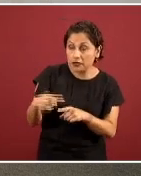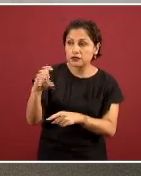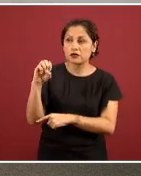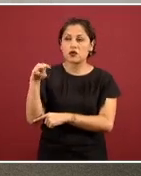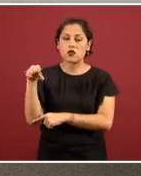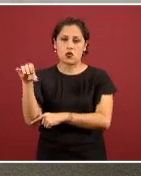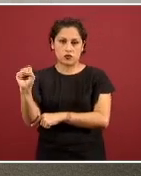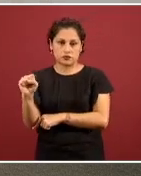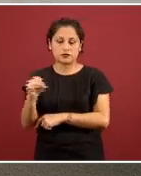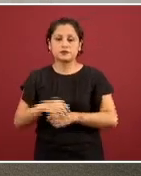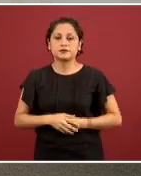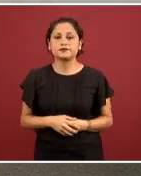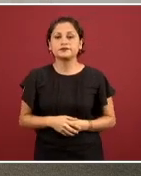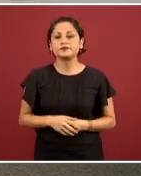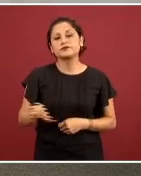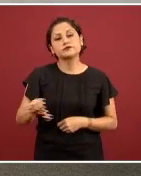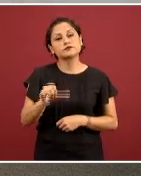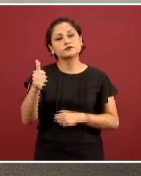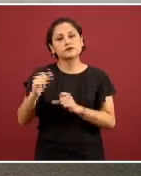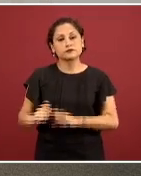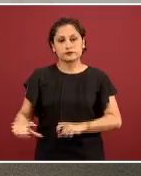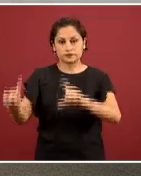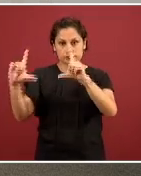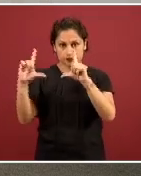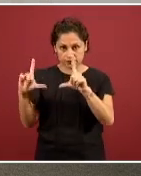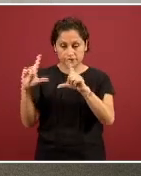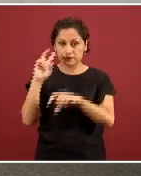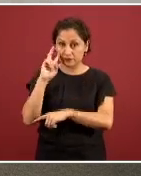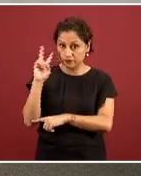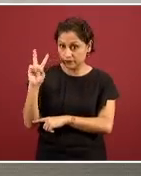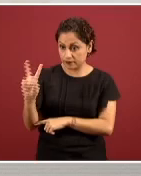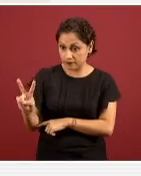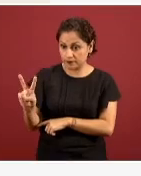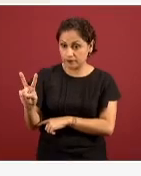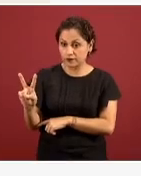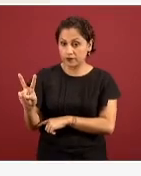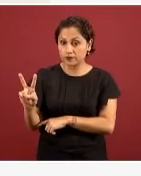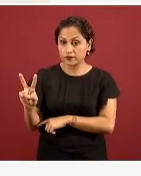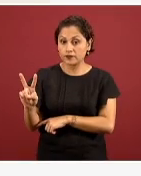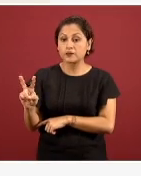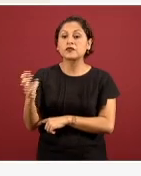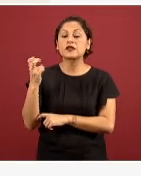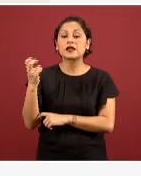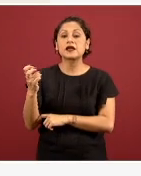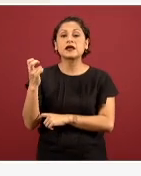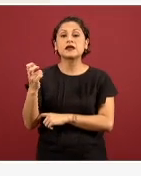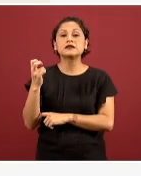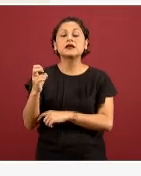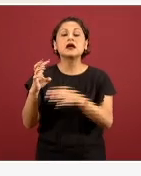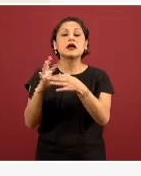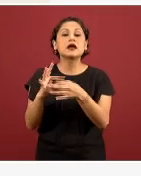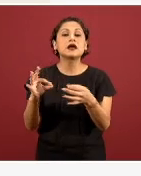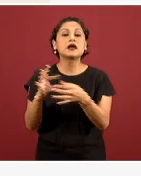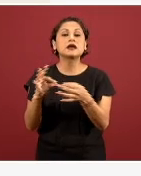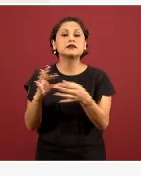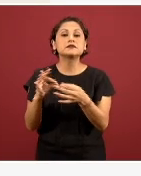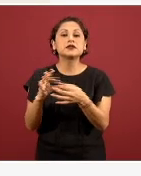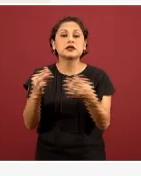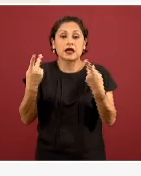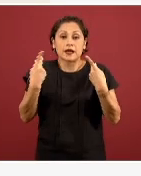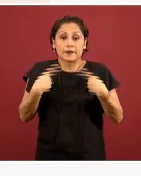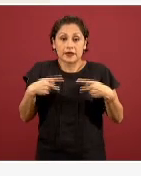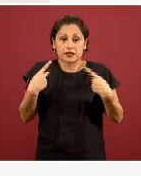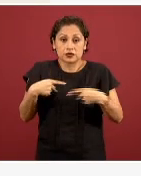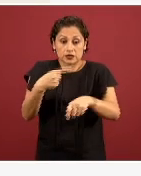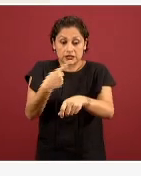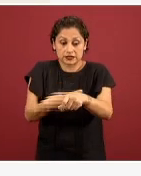El siguiente que pueden ver a su izquierda de la pantalla es el proceso de prevención de infecciones para las personas con COVID-19,